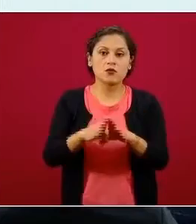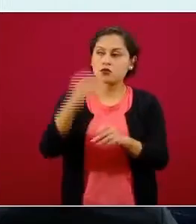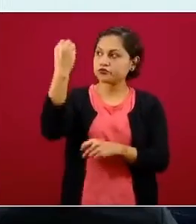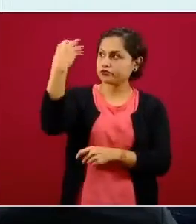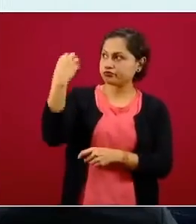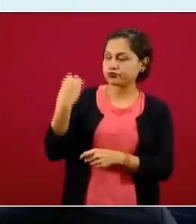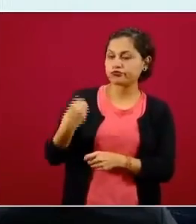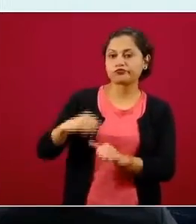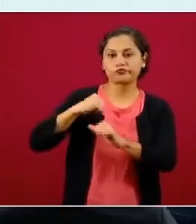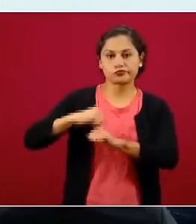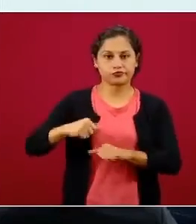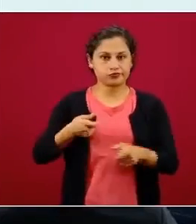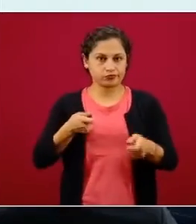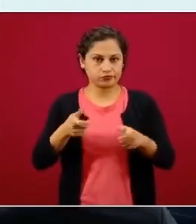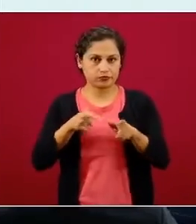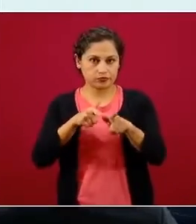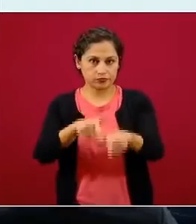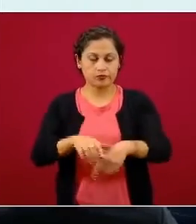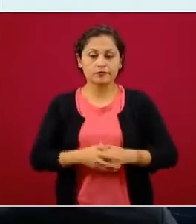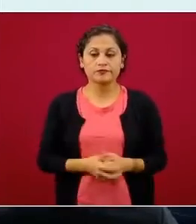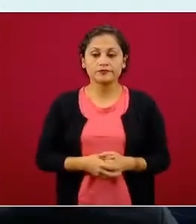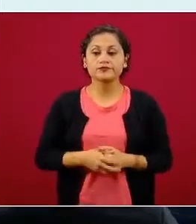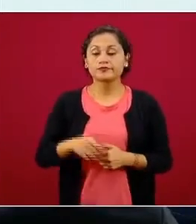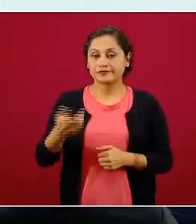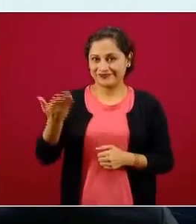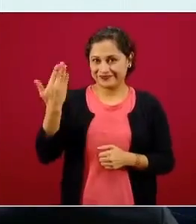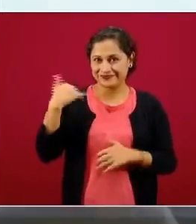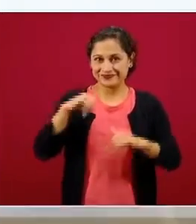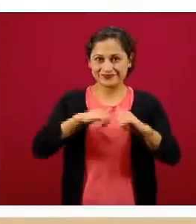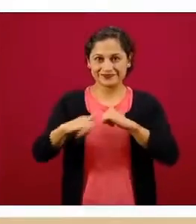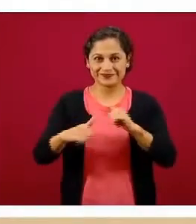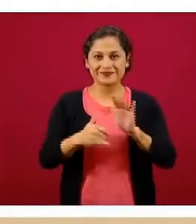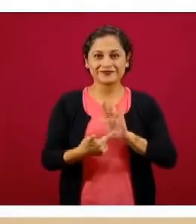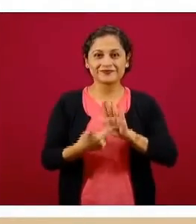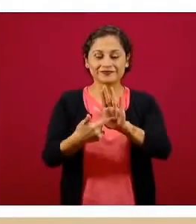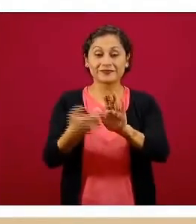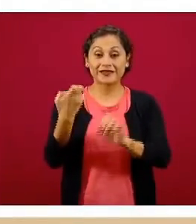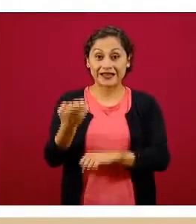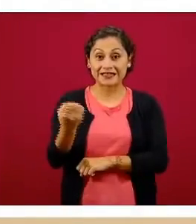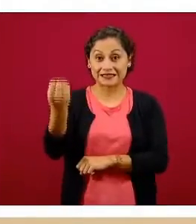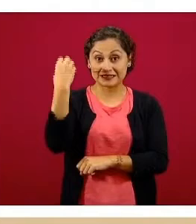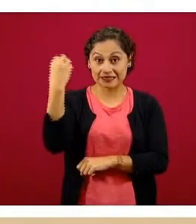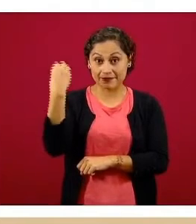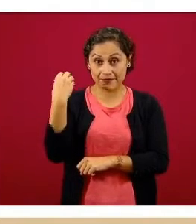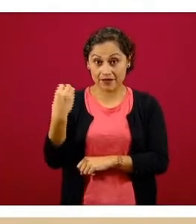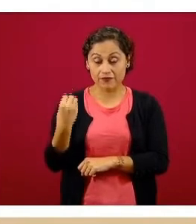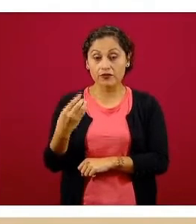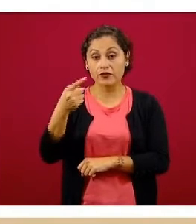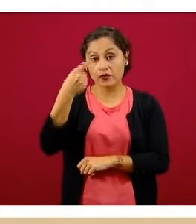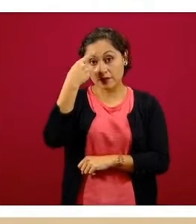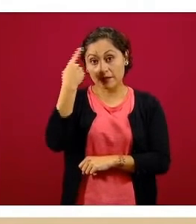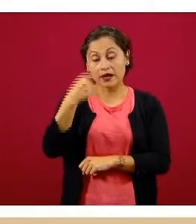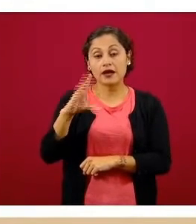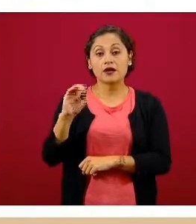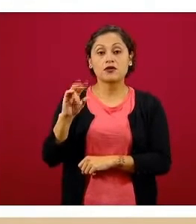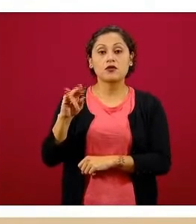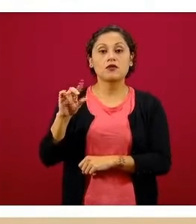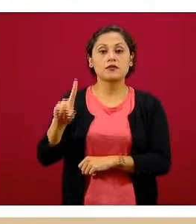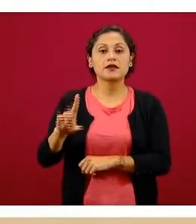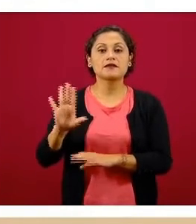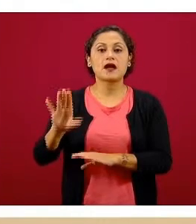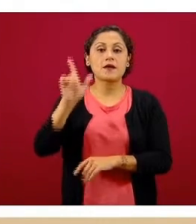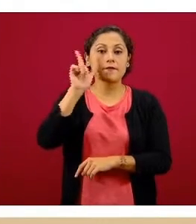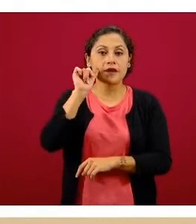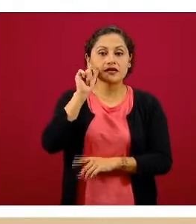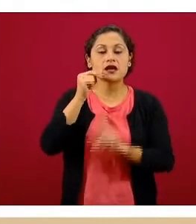es para recordar la que presentamos el viernes pasado, ese es el semáforo de riesgo COVID que tiene vigencia a partir del día